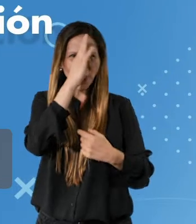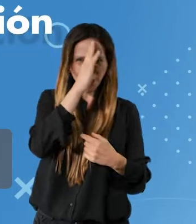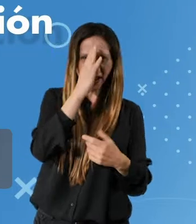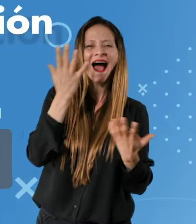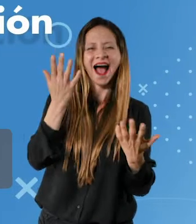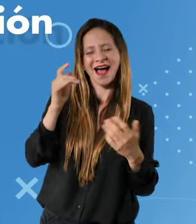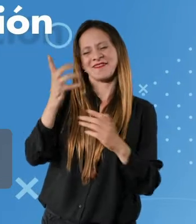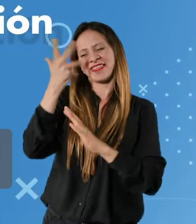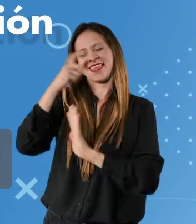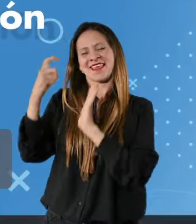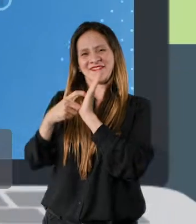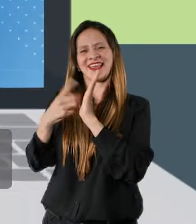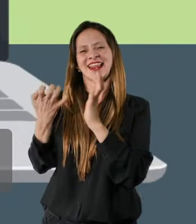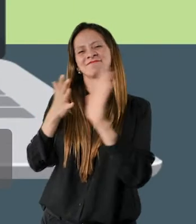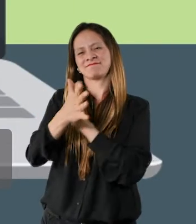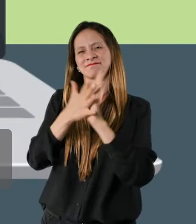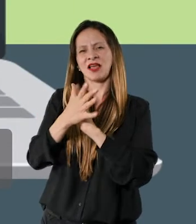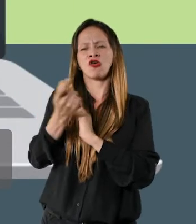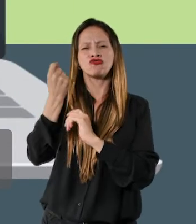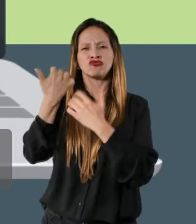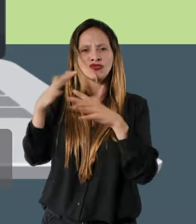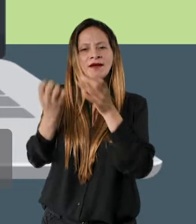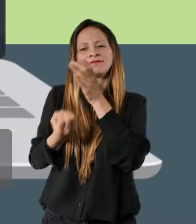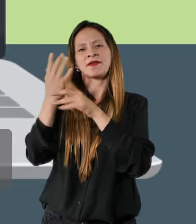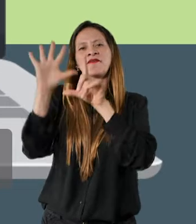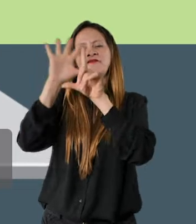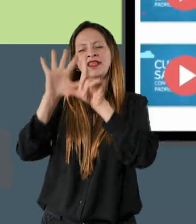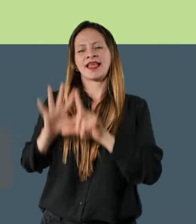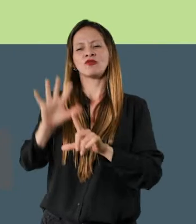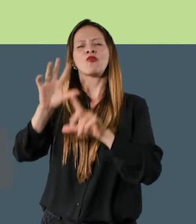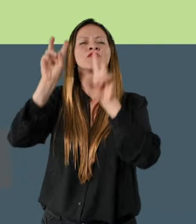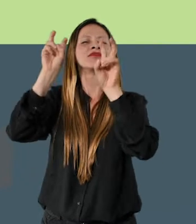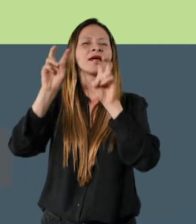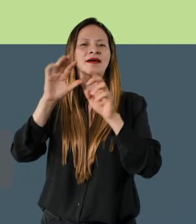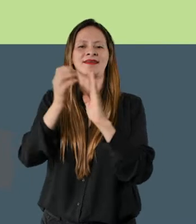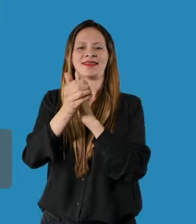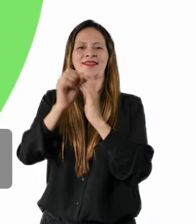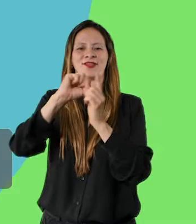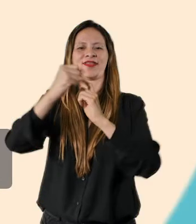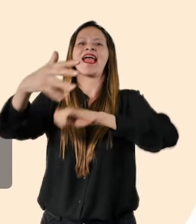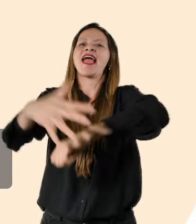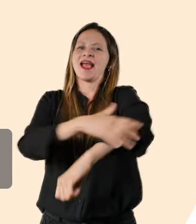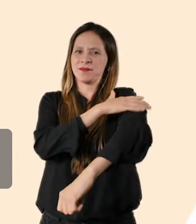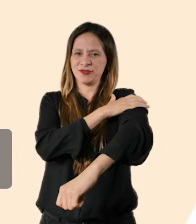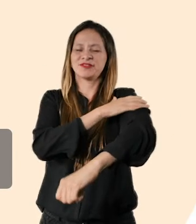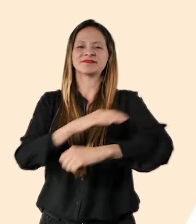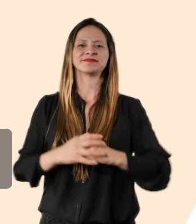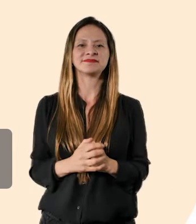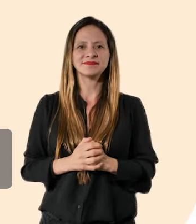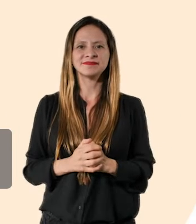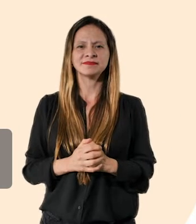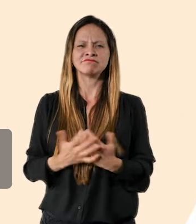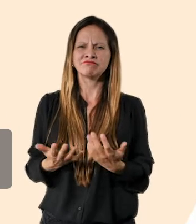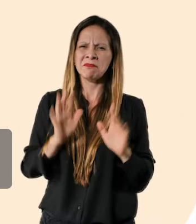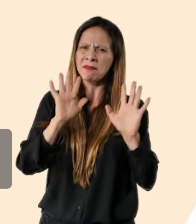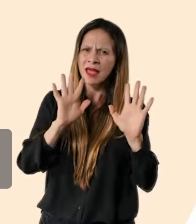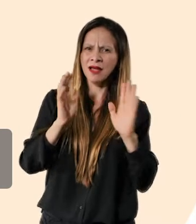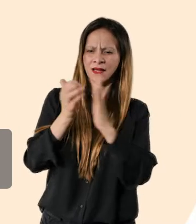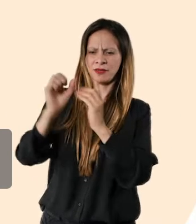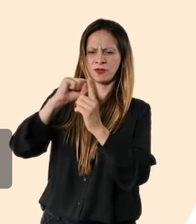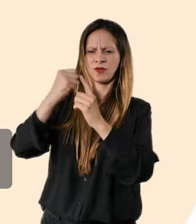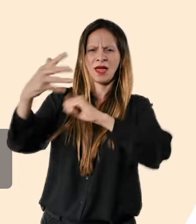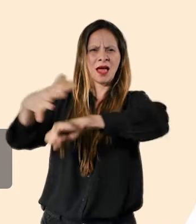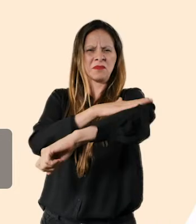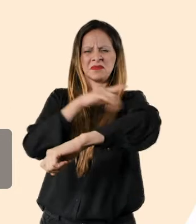Educación, ICFES, ha creado esta miniserie de videos para profundizar en las habilidades socioemocionales. ¿Pero qué